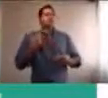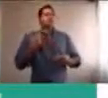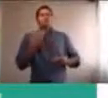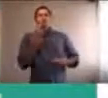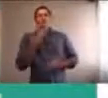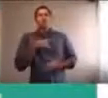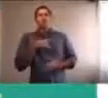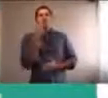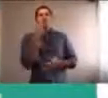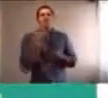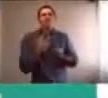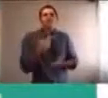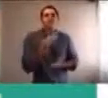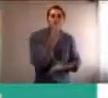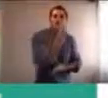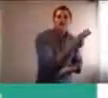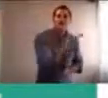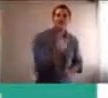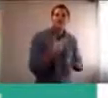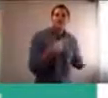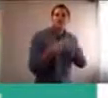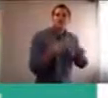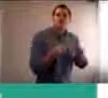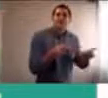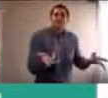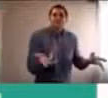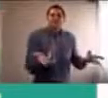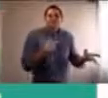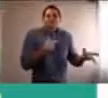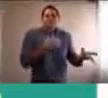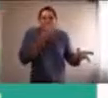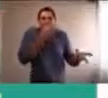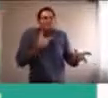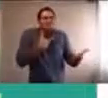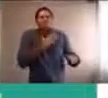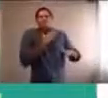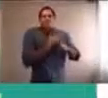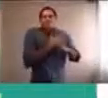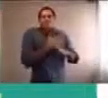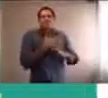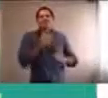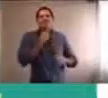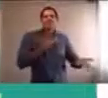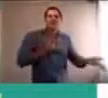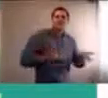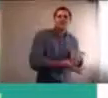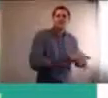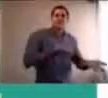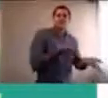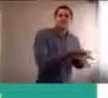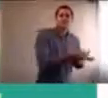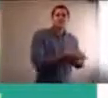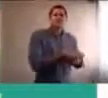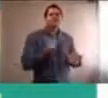existía, o sea, todo lo que también, uno no puede compartir, y que implica, como que en el paso del tiempo, uno no lo va a recuperar. Sí,